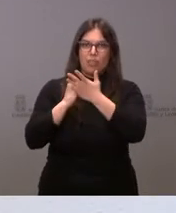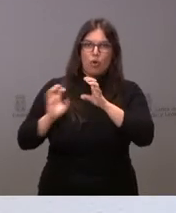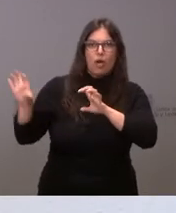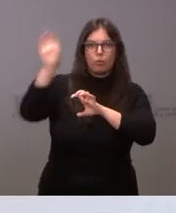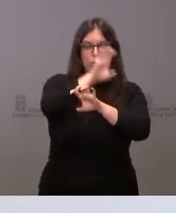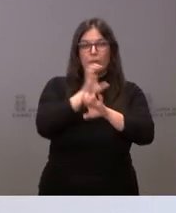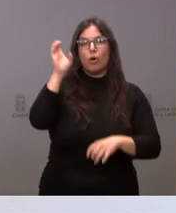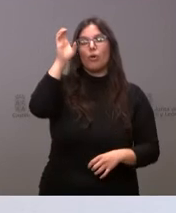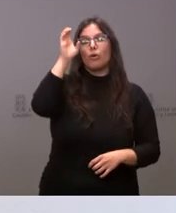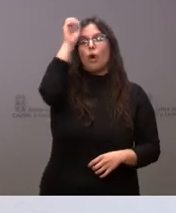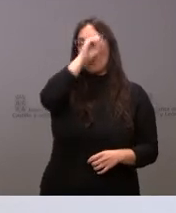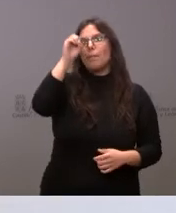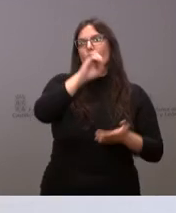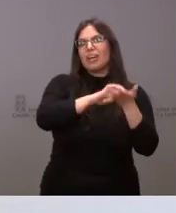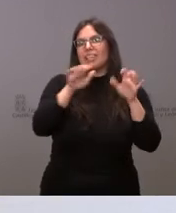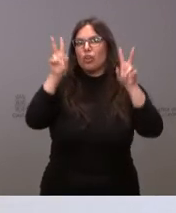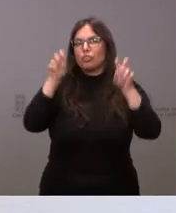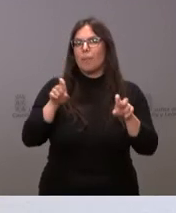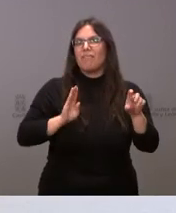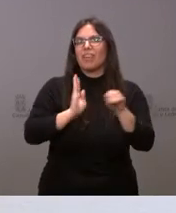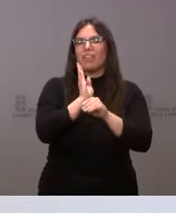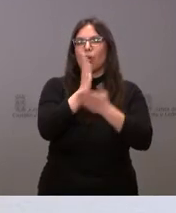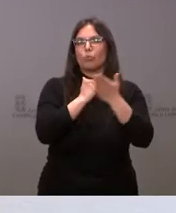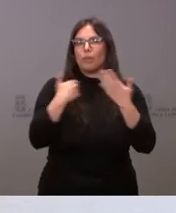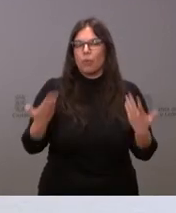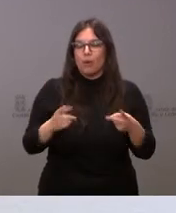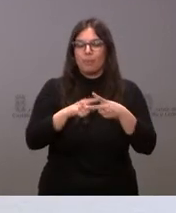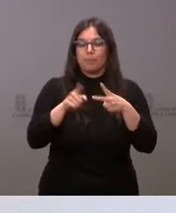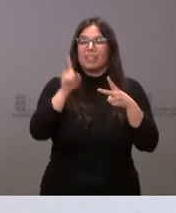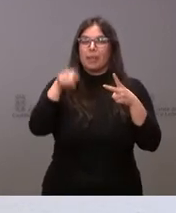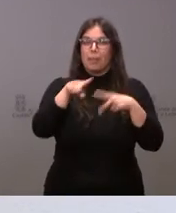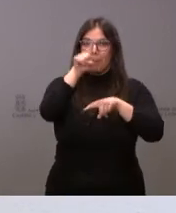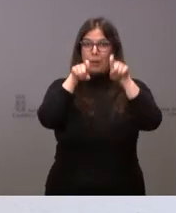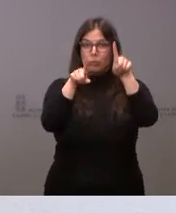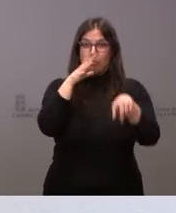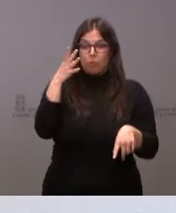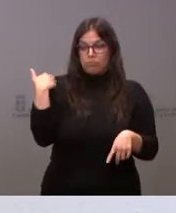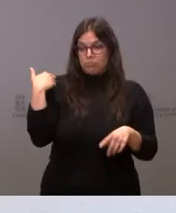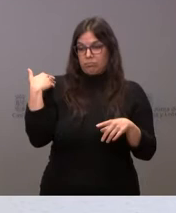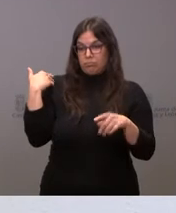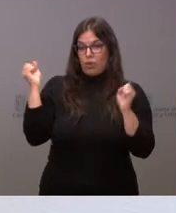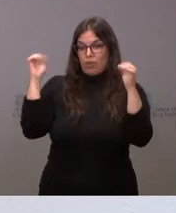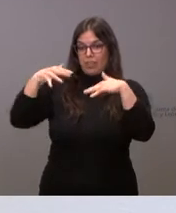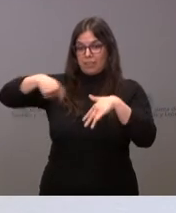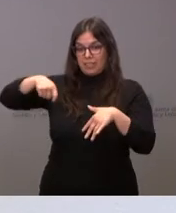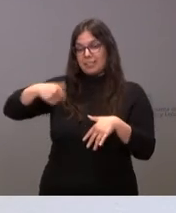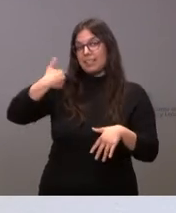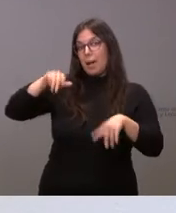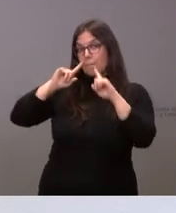posición de Castilla y León en esta cuestión? Y también preguntarle, porque esta conferencia de presidentes es la primera en la que ya